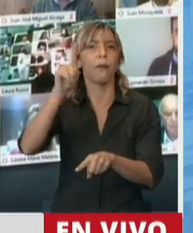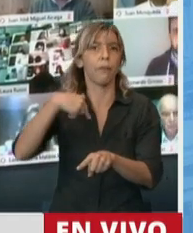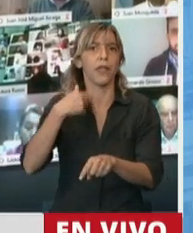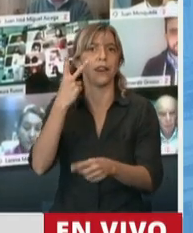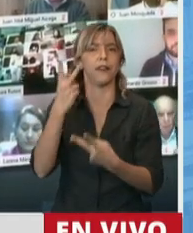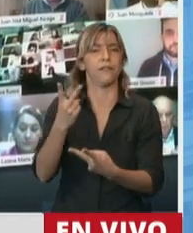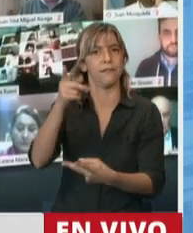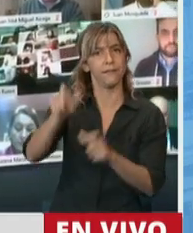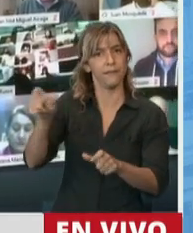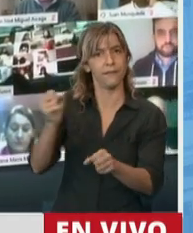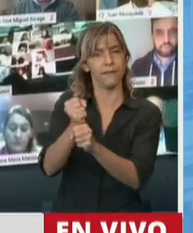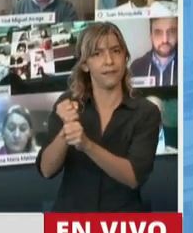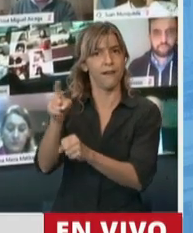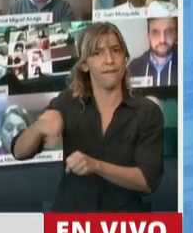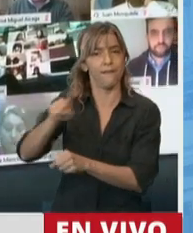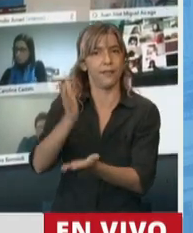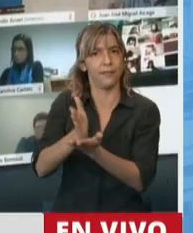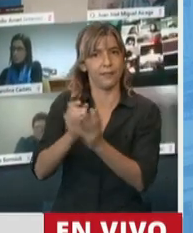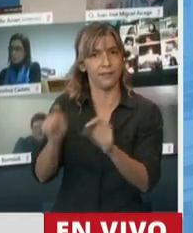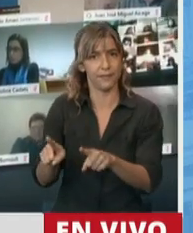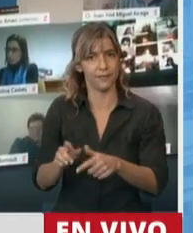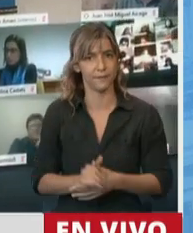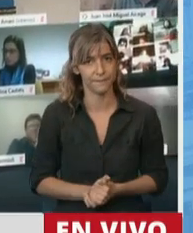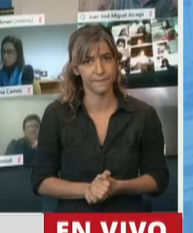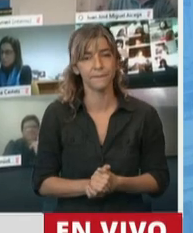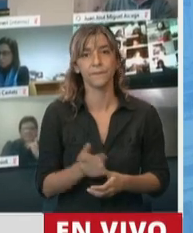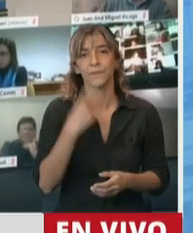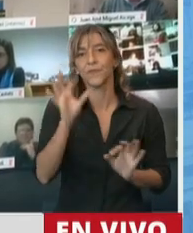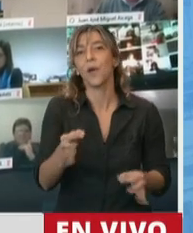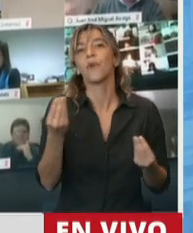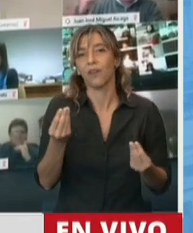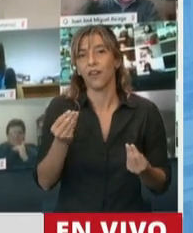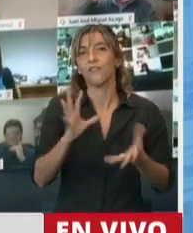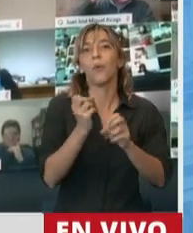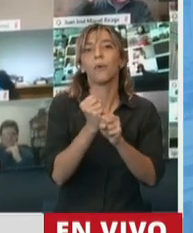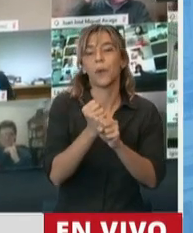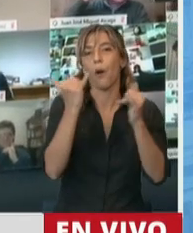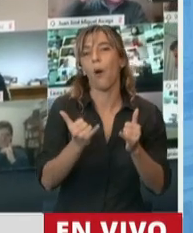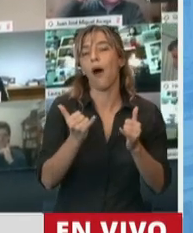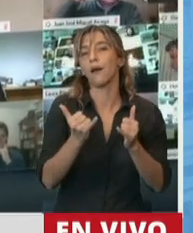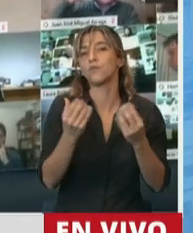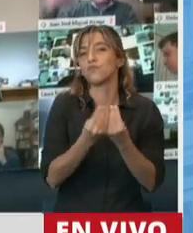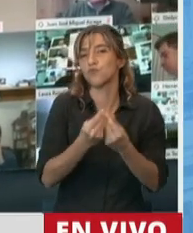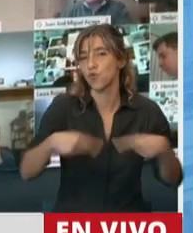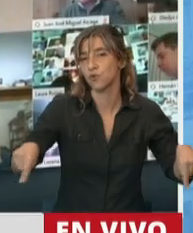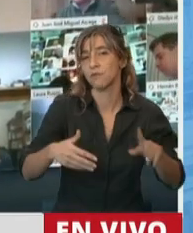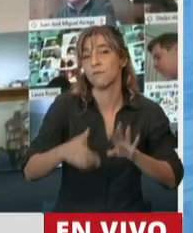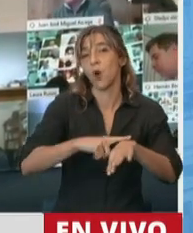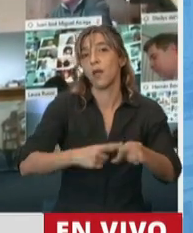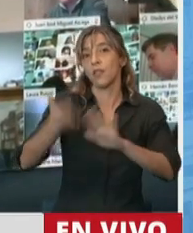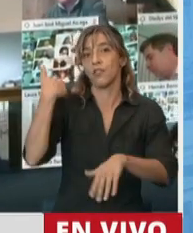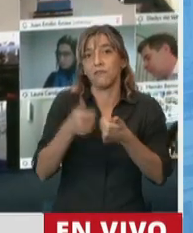teletrabajo. Creo que desde la aparición del teléfono en adelante hemos tenido diferentes formas de teletrabajo.